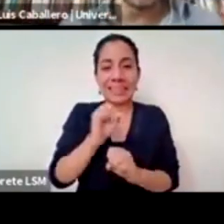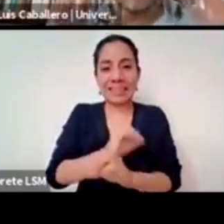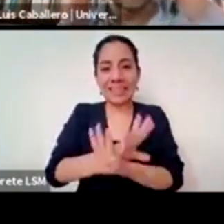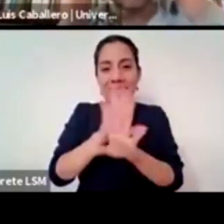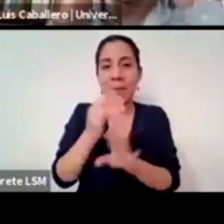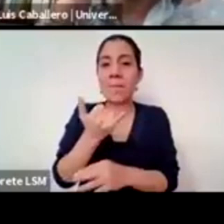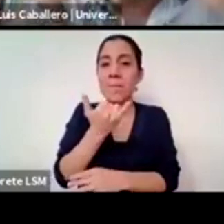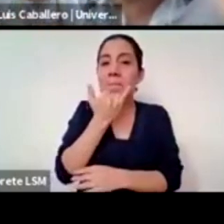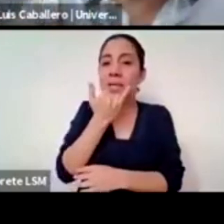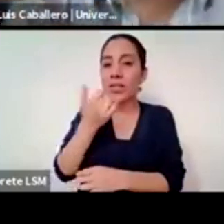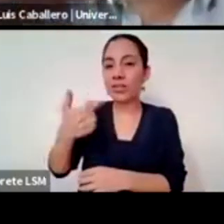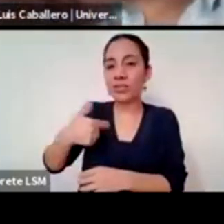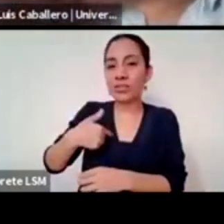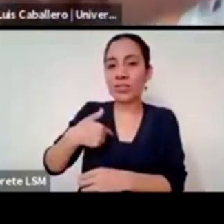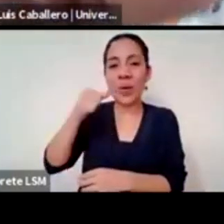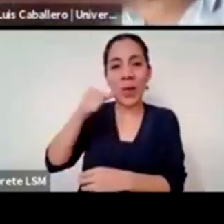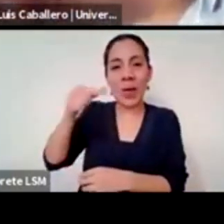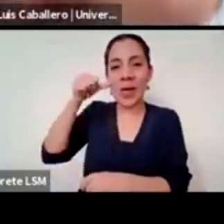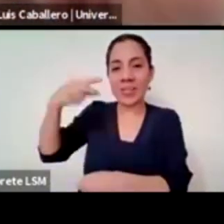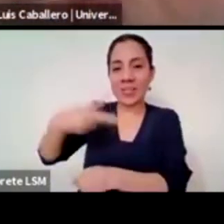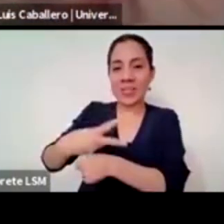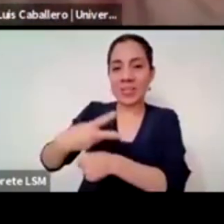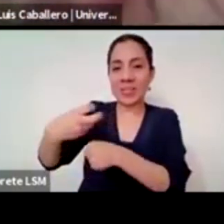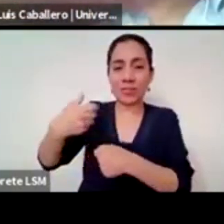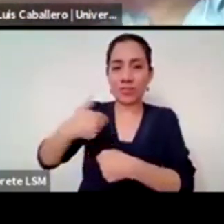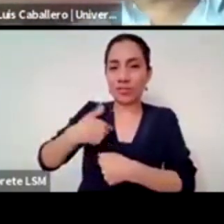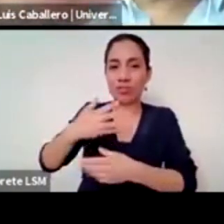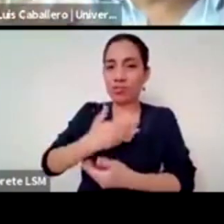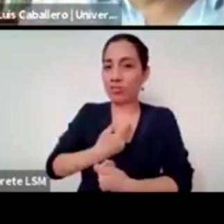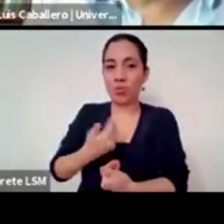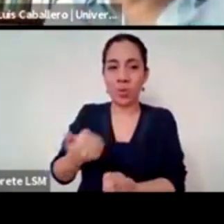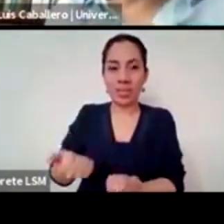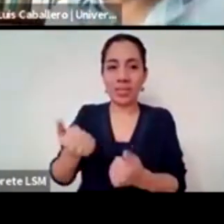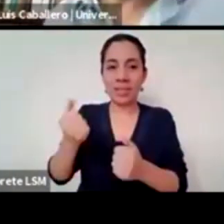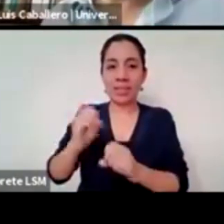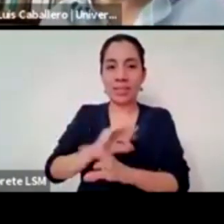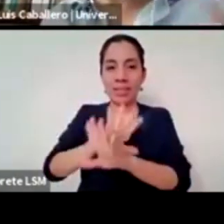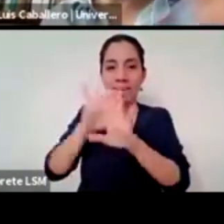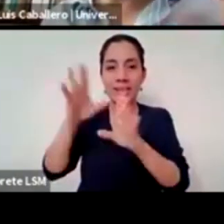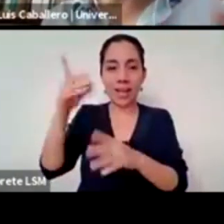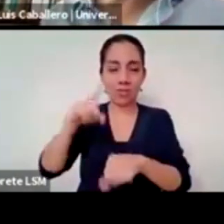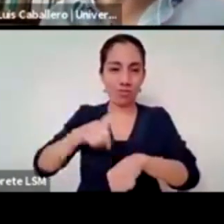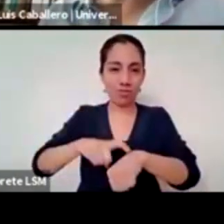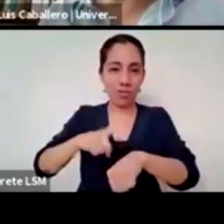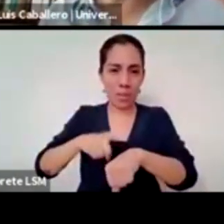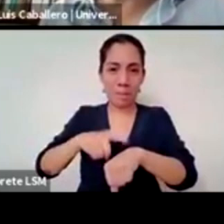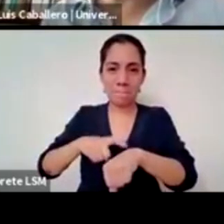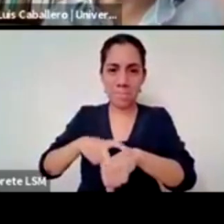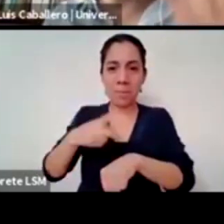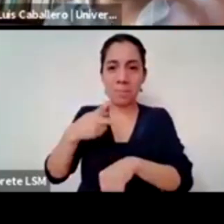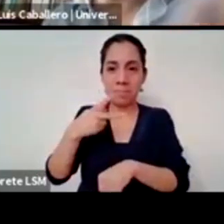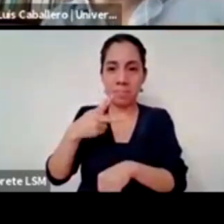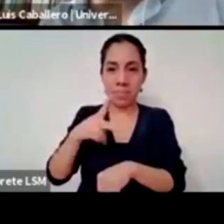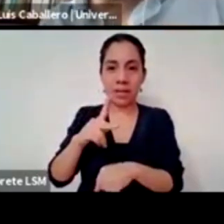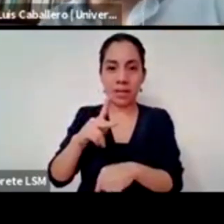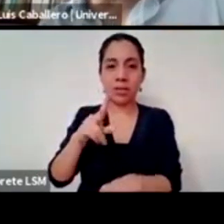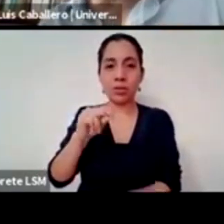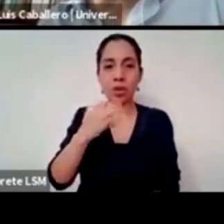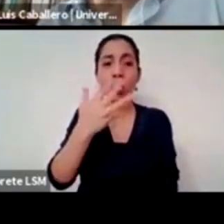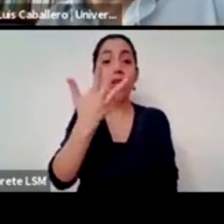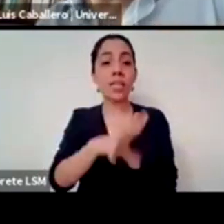el tiempo que ustedes me concedían pues acaso me he extendido más de la cuenta no 10 minutos en esta primera ronda